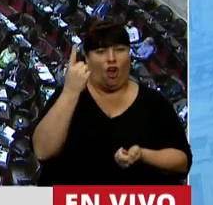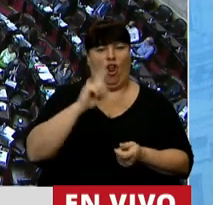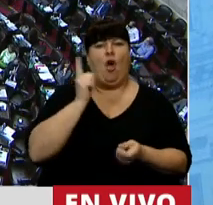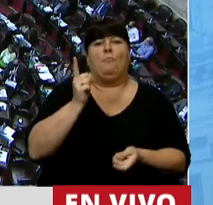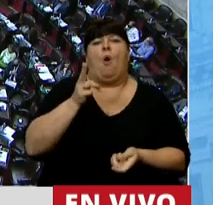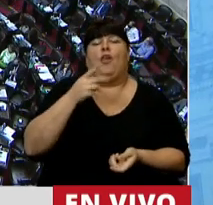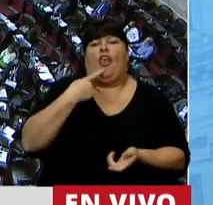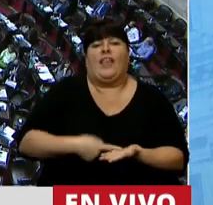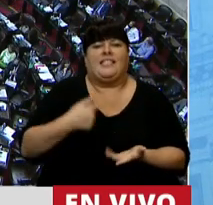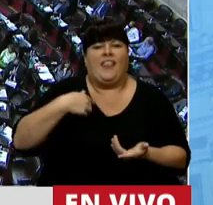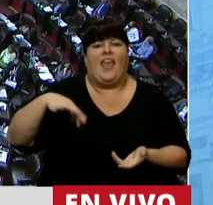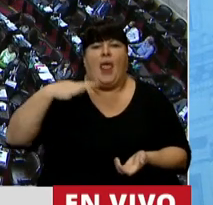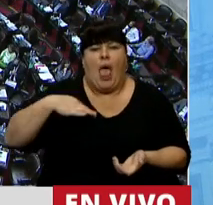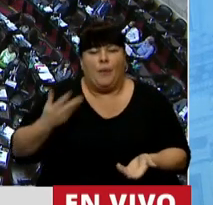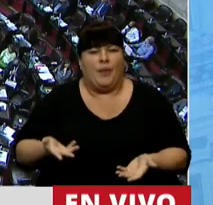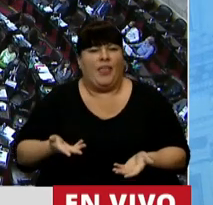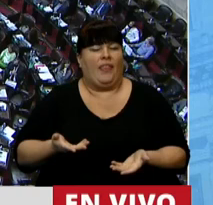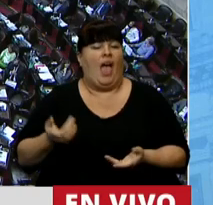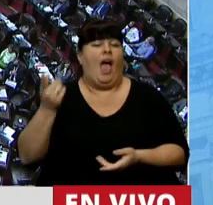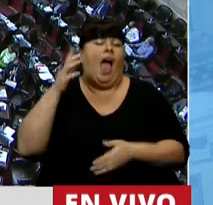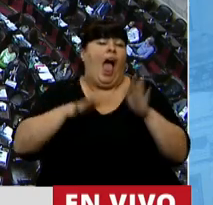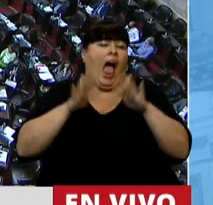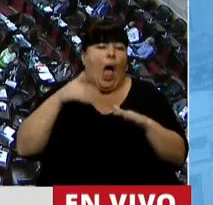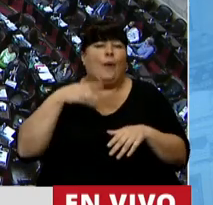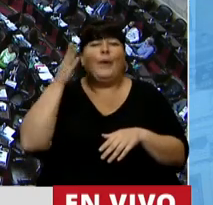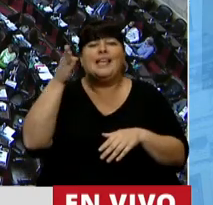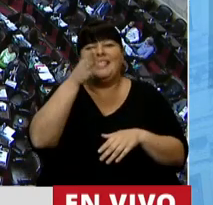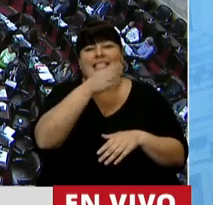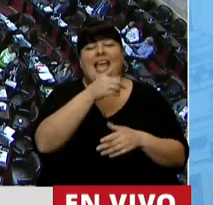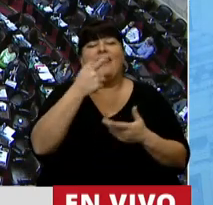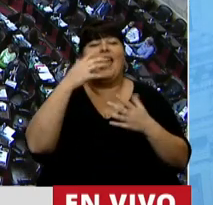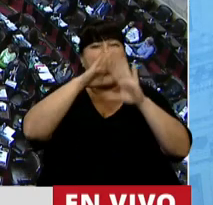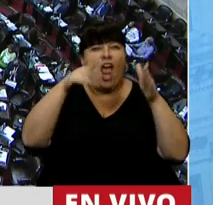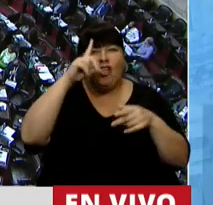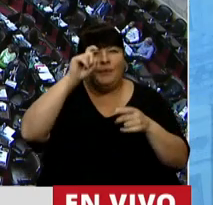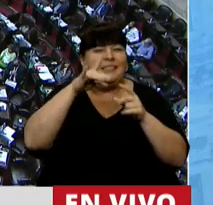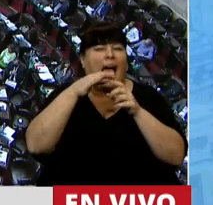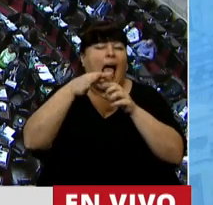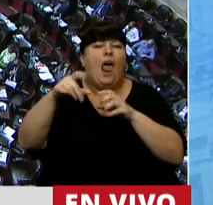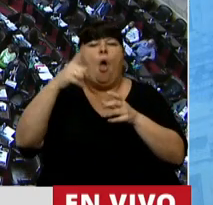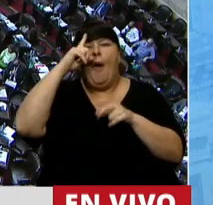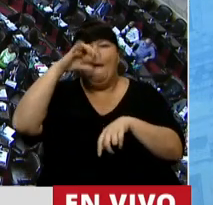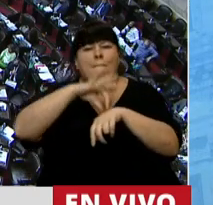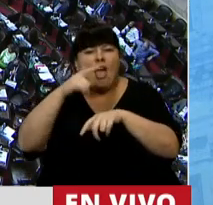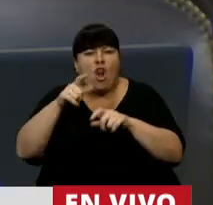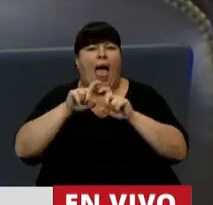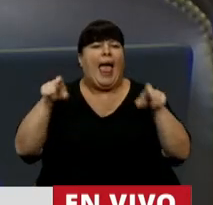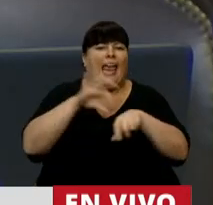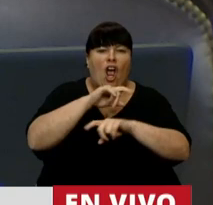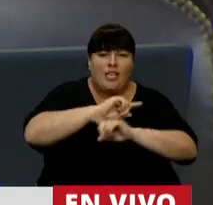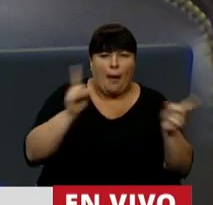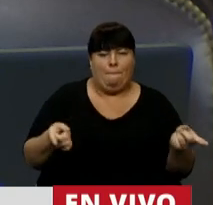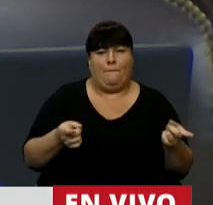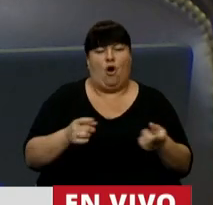decidir sobre nuestras propias vidas, y cuando a veces vamos a los servicios de salud, no tenemos un médico, un ginecólogo,